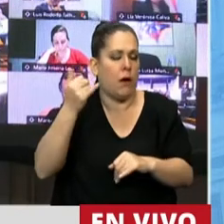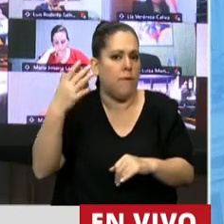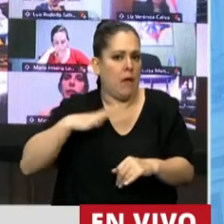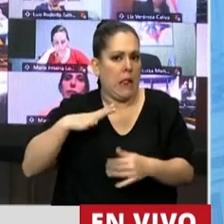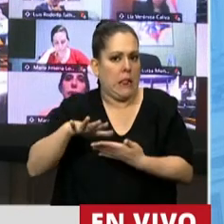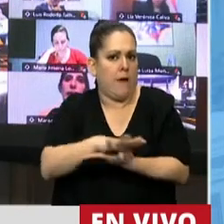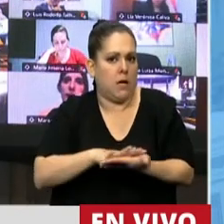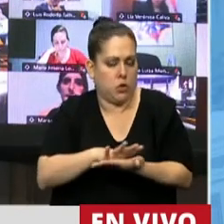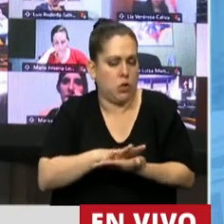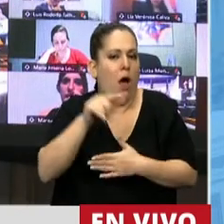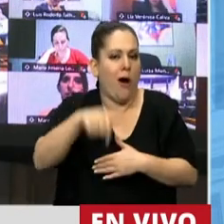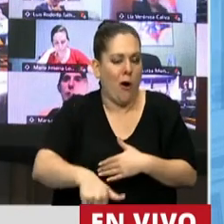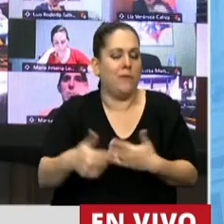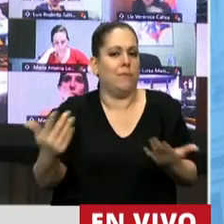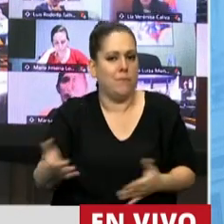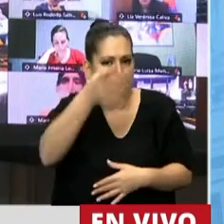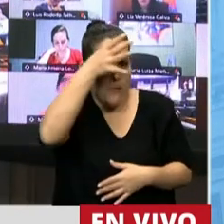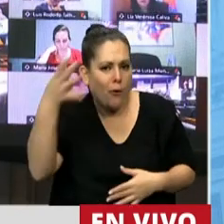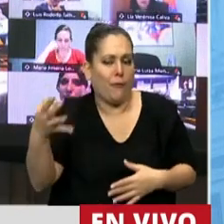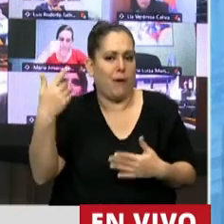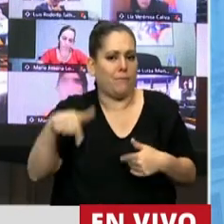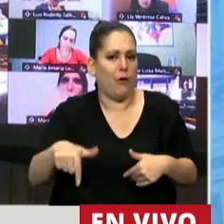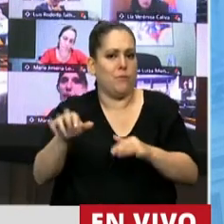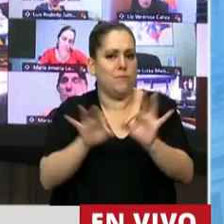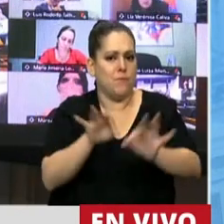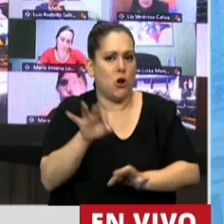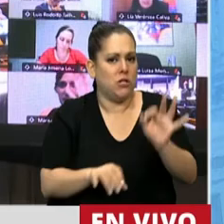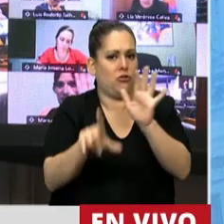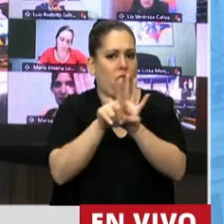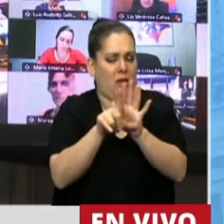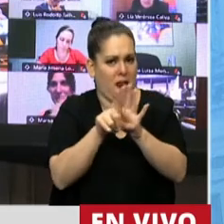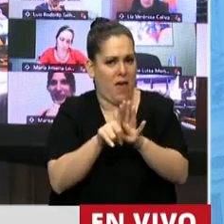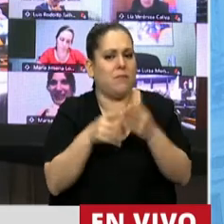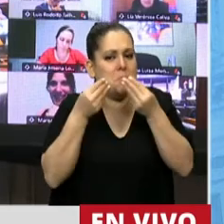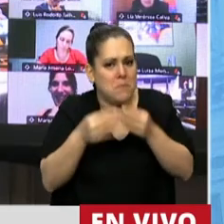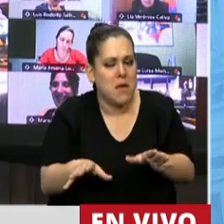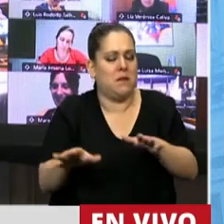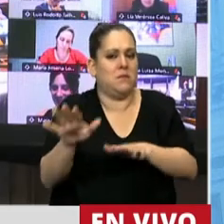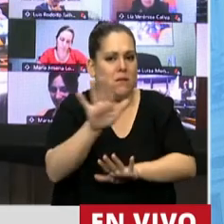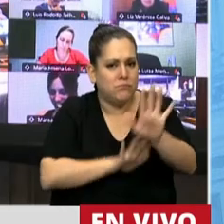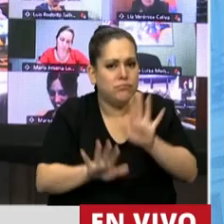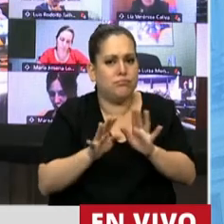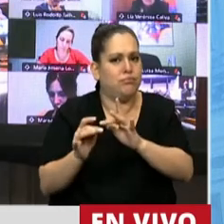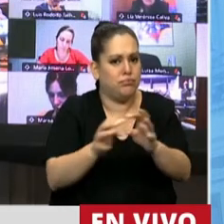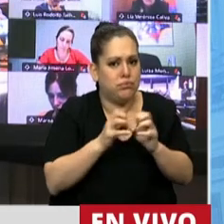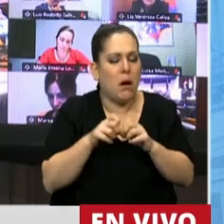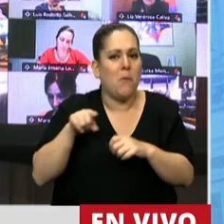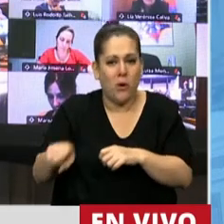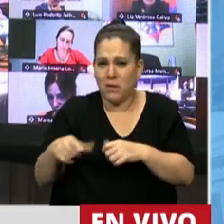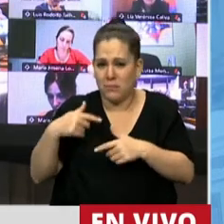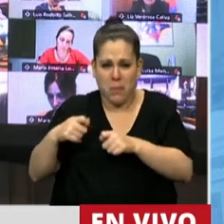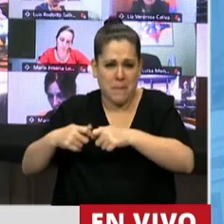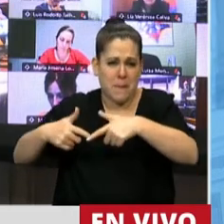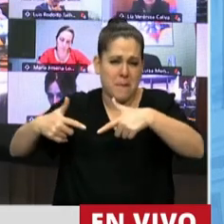Por ello celebro que hoy estemos tratando esta iniciativa que es importante y urgente frente a un flagelo que avanza